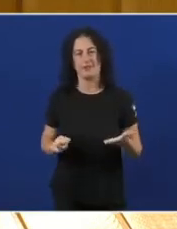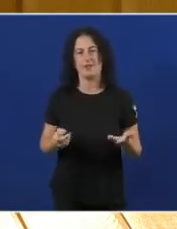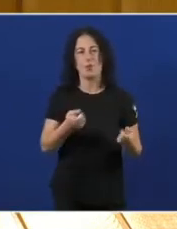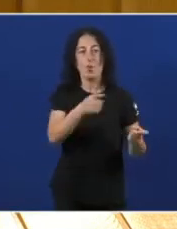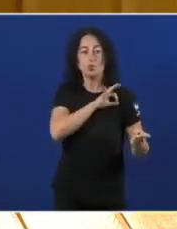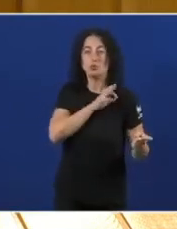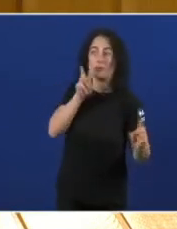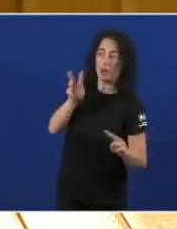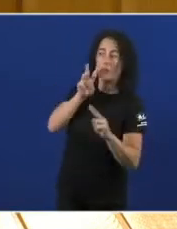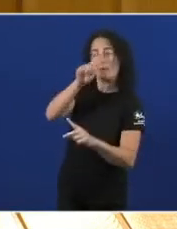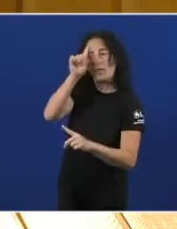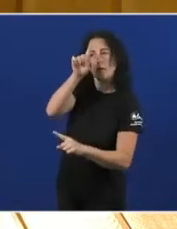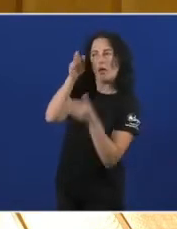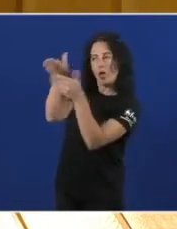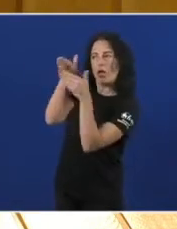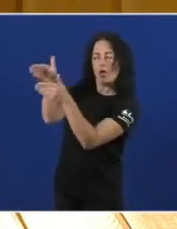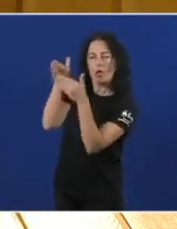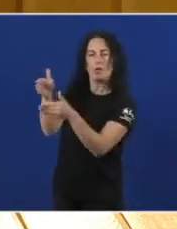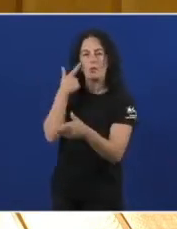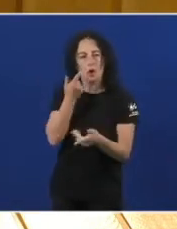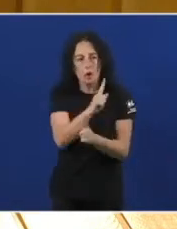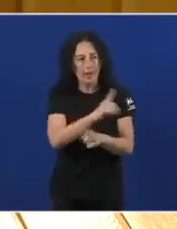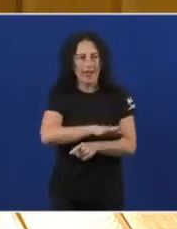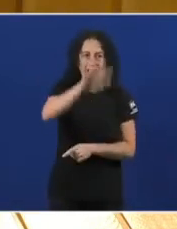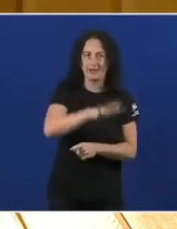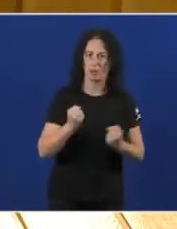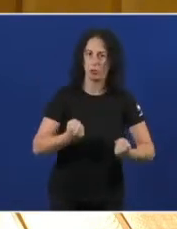Tanto Para Madrid Que non ve A potencia Atlántica